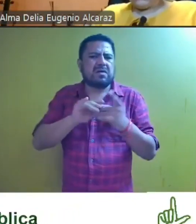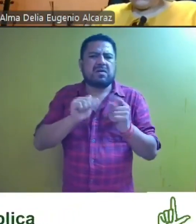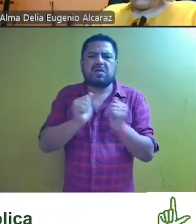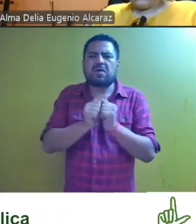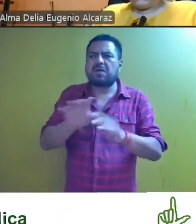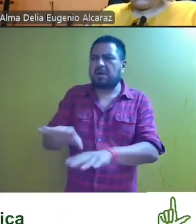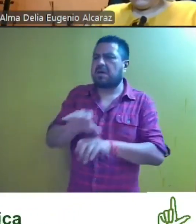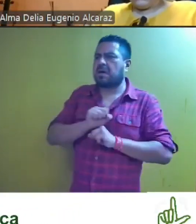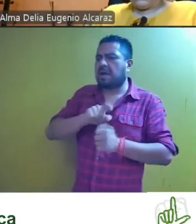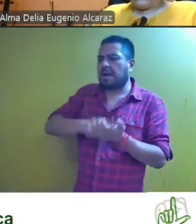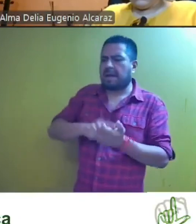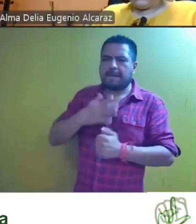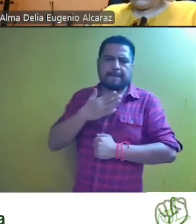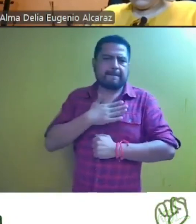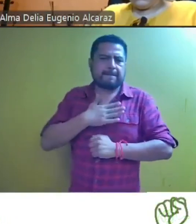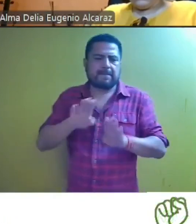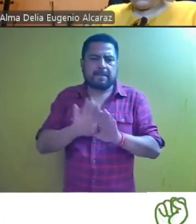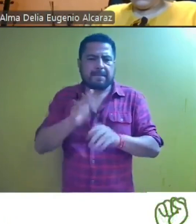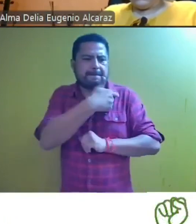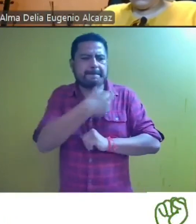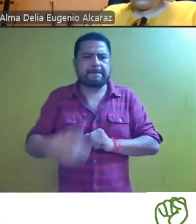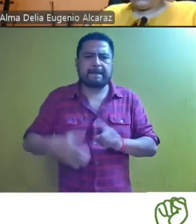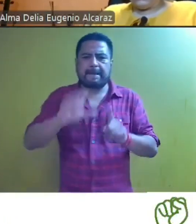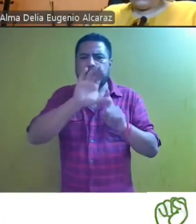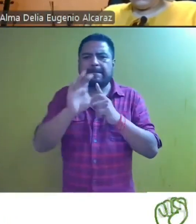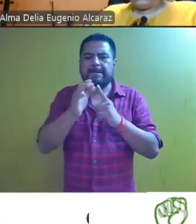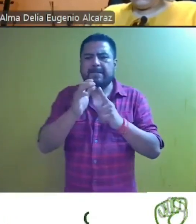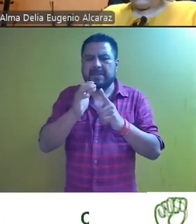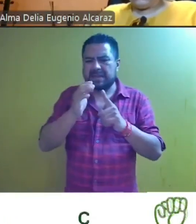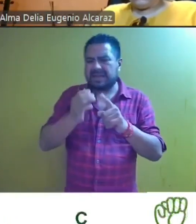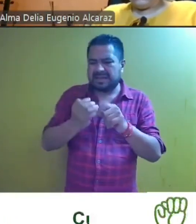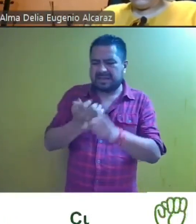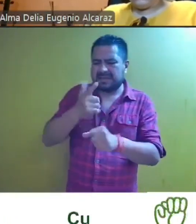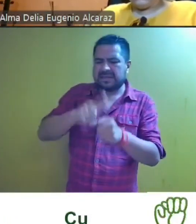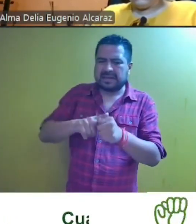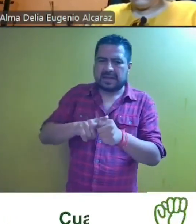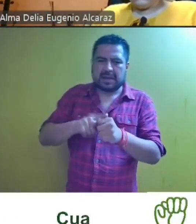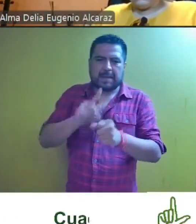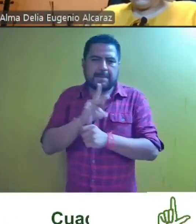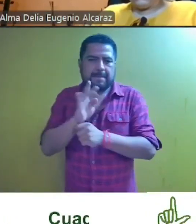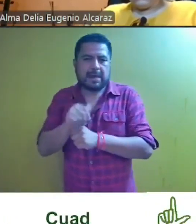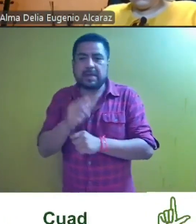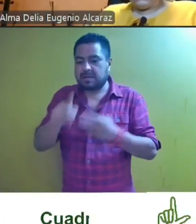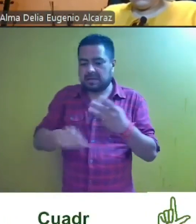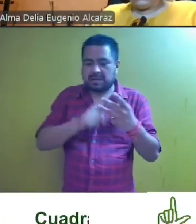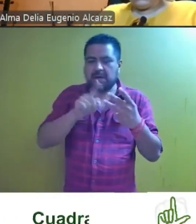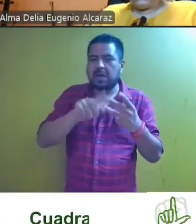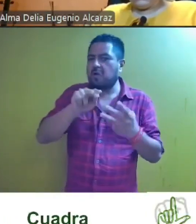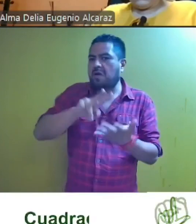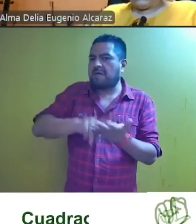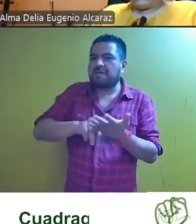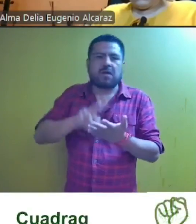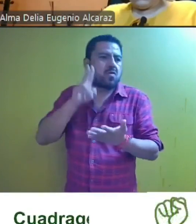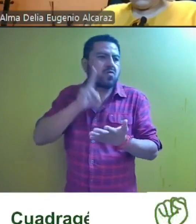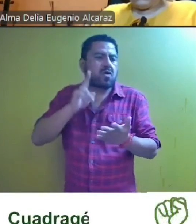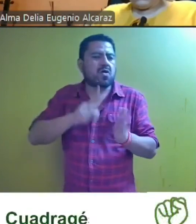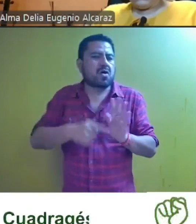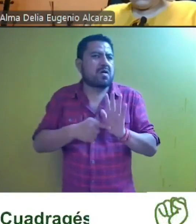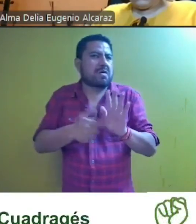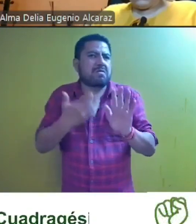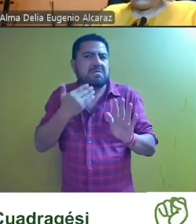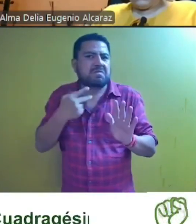asumido las funciones de presidenta del comité directivo estatal del pan tres que la responsabilidad no valoró las pruebas ofrecidas